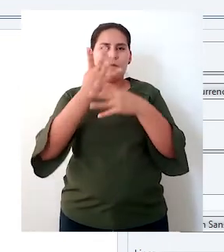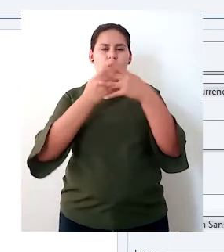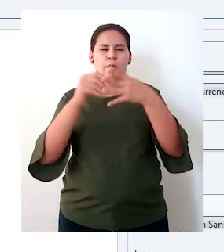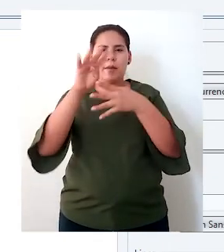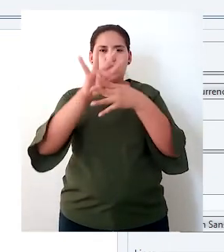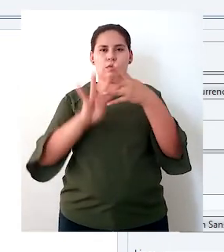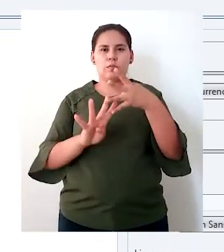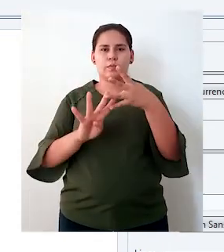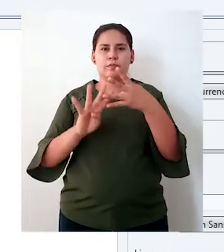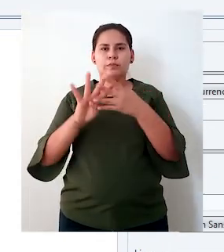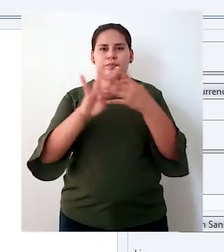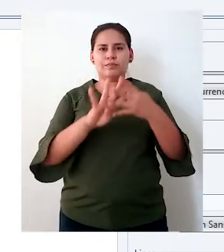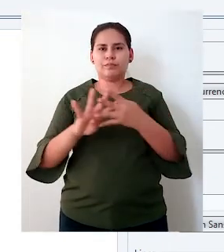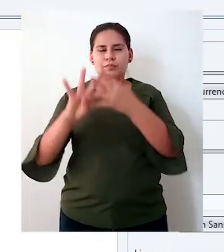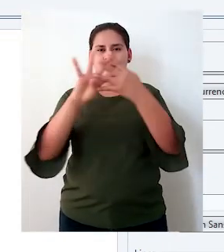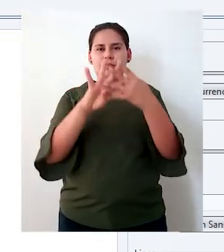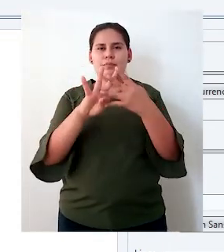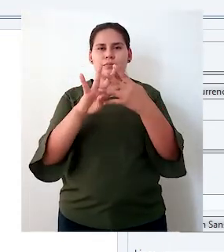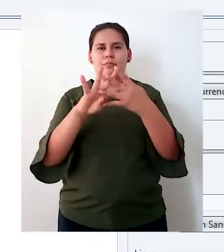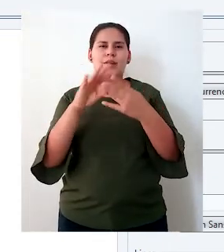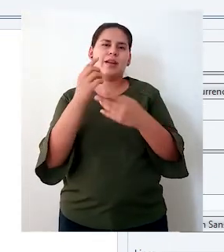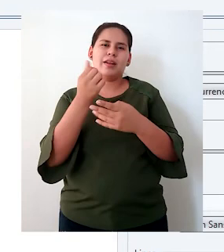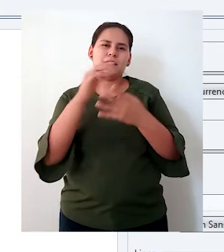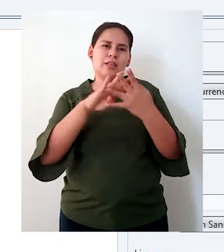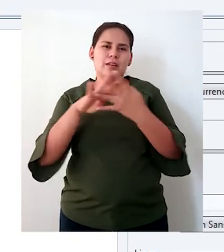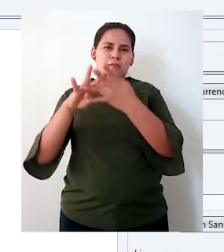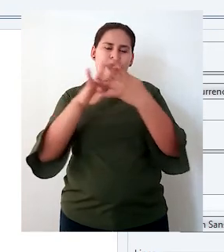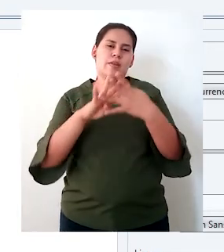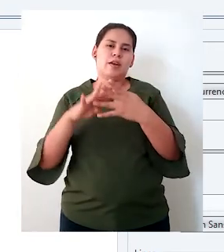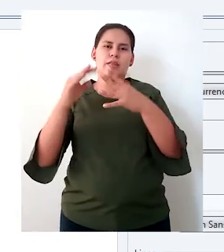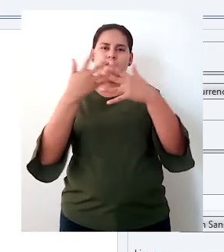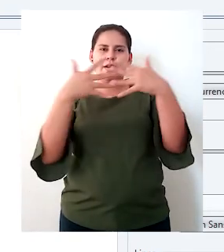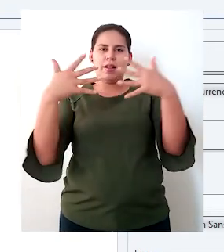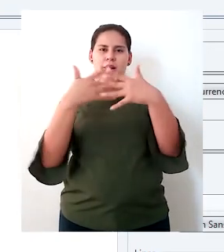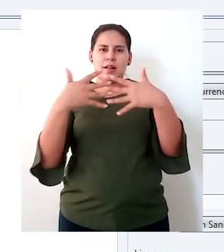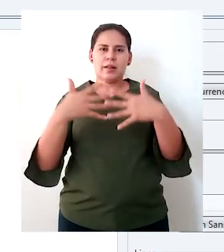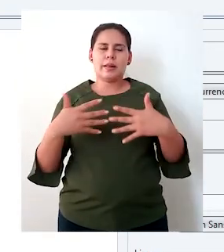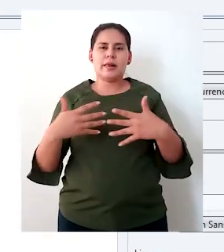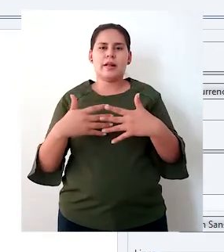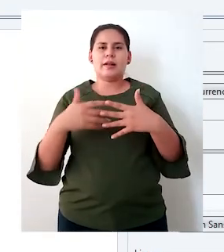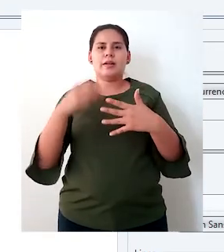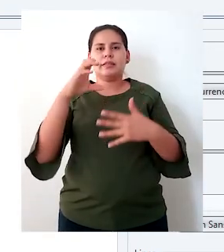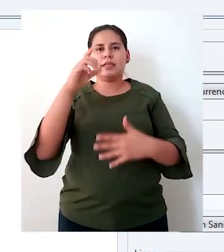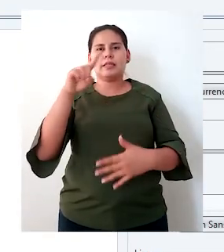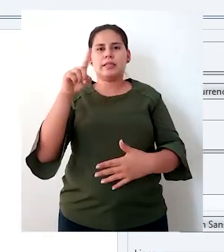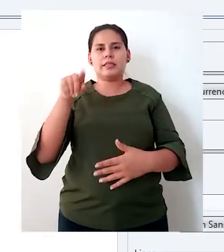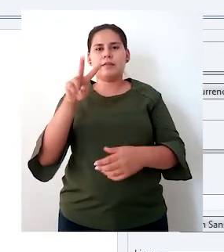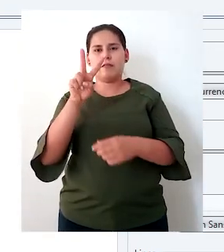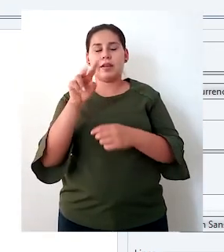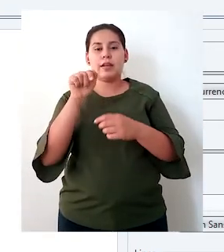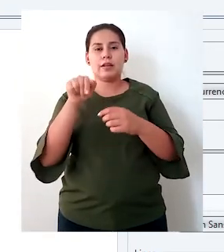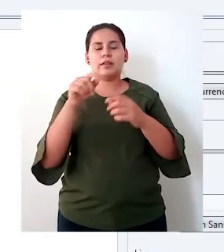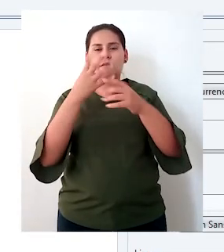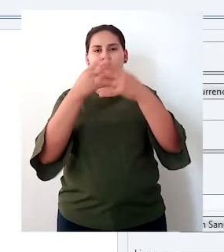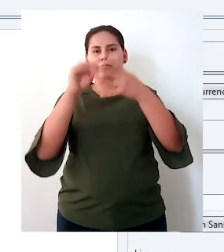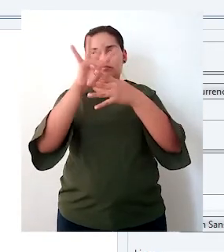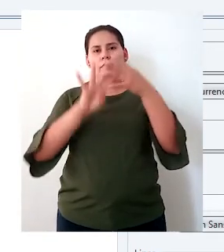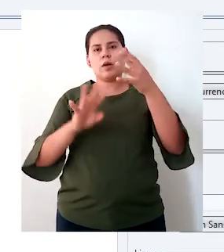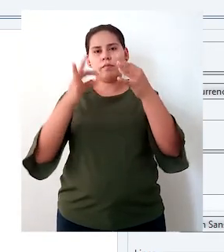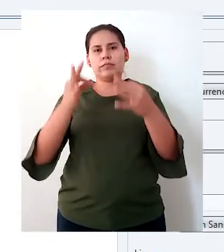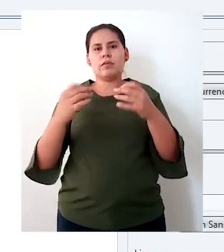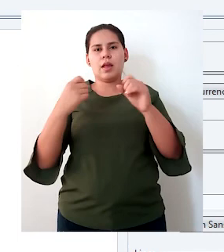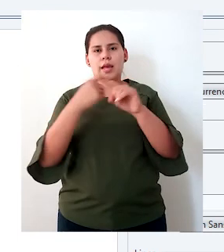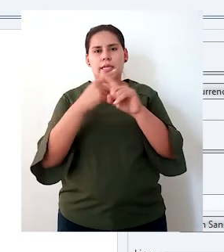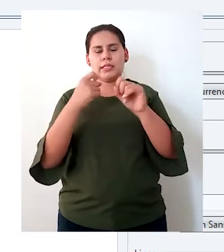de texto, o como un formato CSV, que lo que me va a arrojar es una tabla en